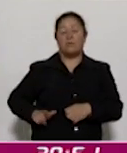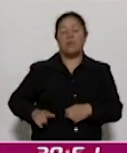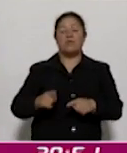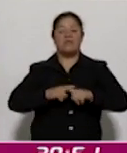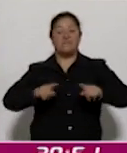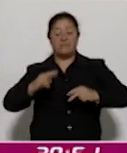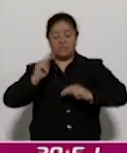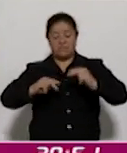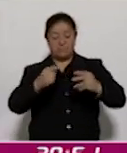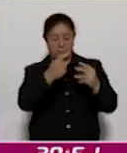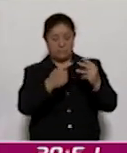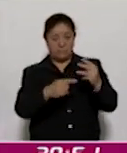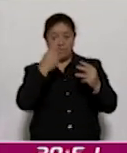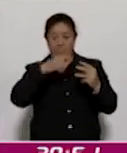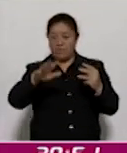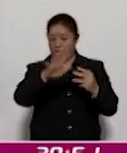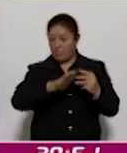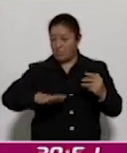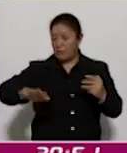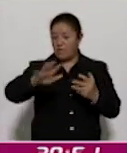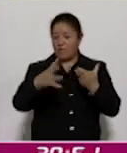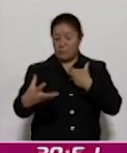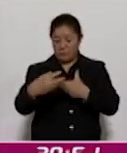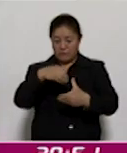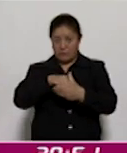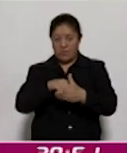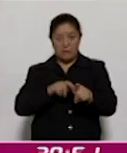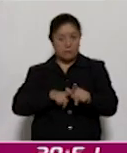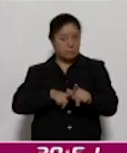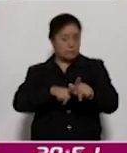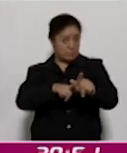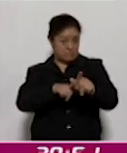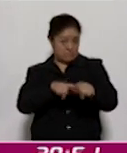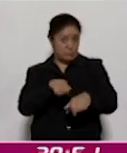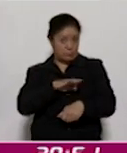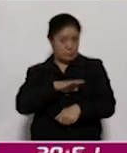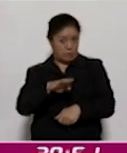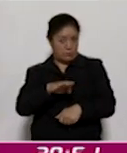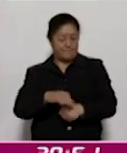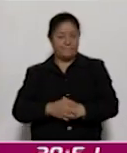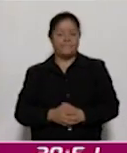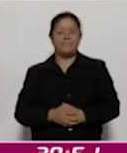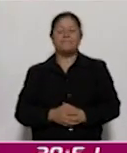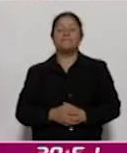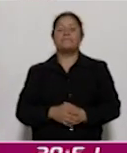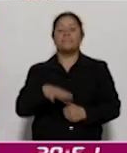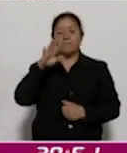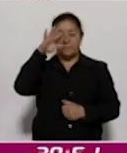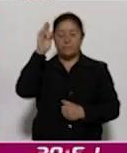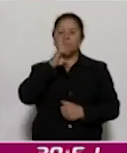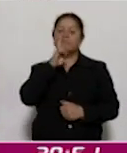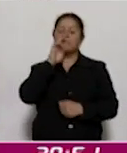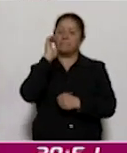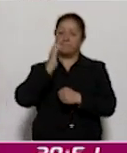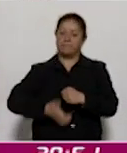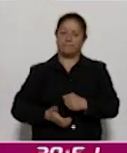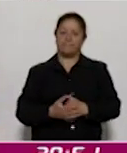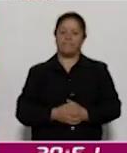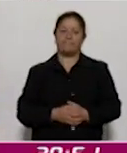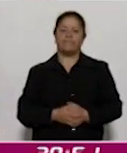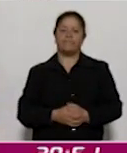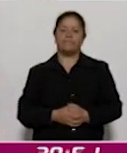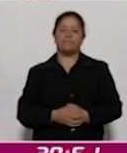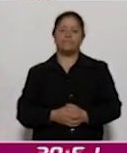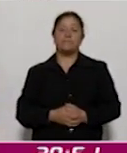impulsar un desarrollo urbano más integral y sostenible. Con información de la redacción Coracid Noticias. Bien, información